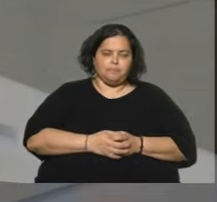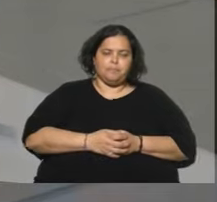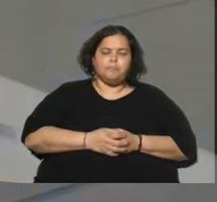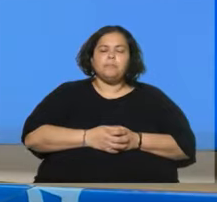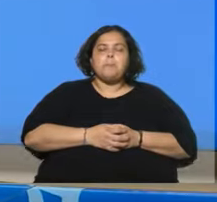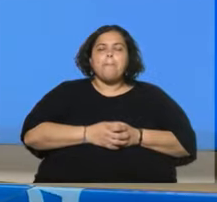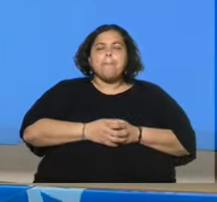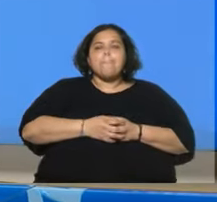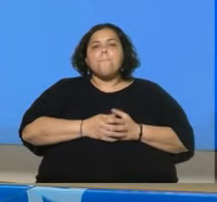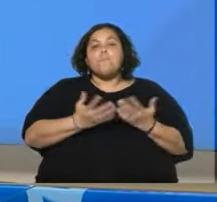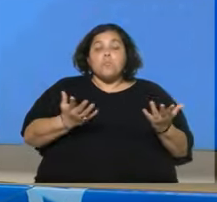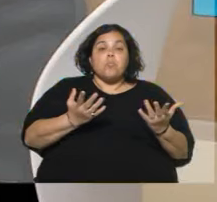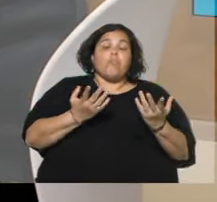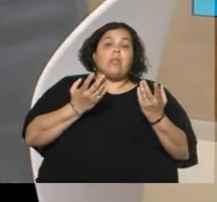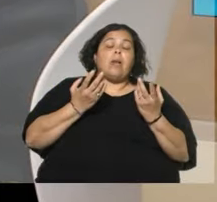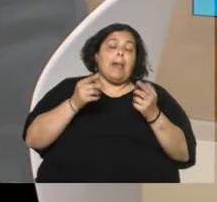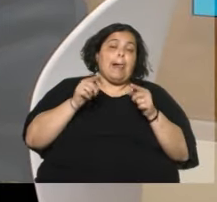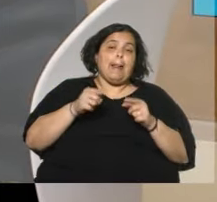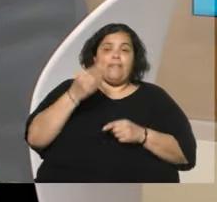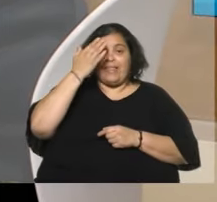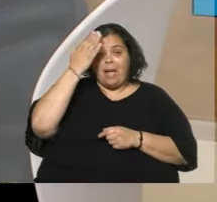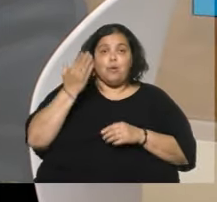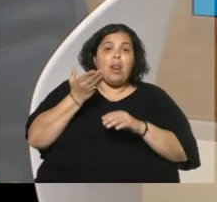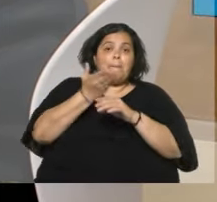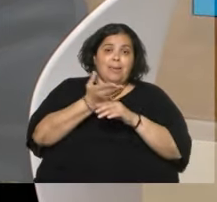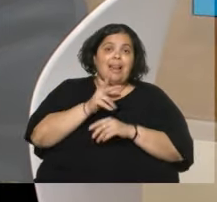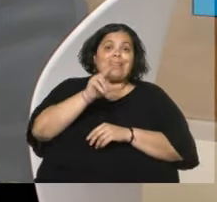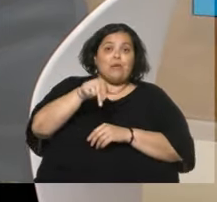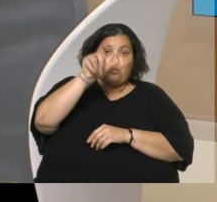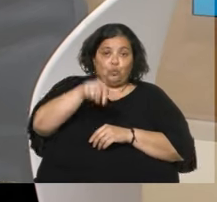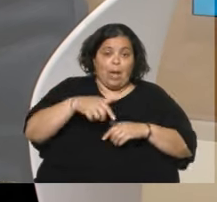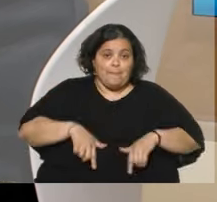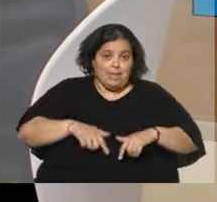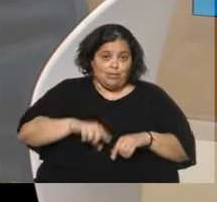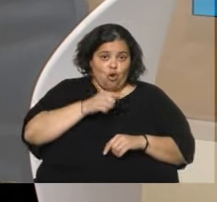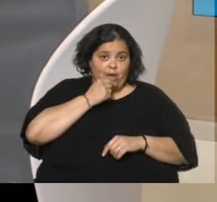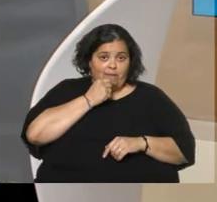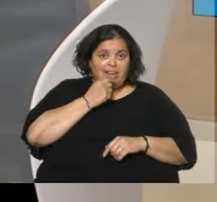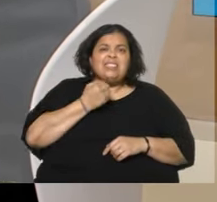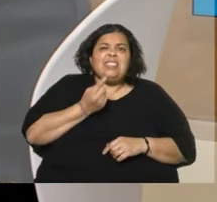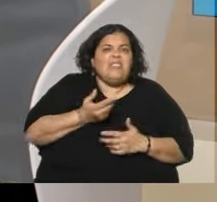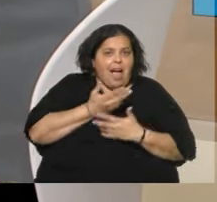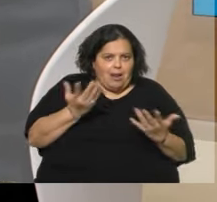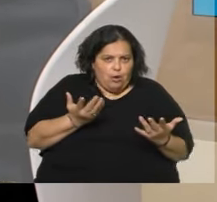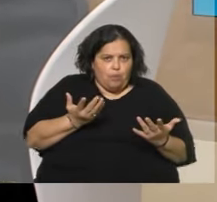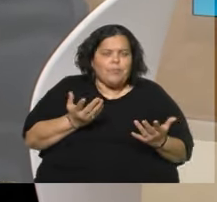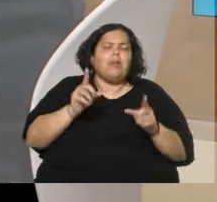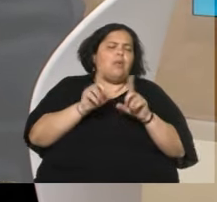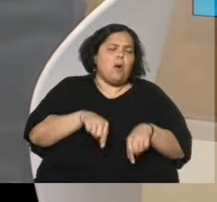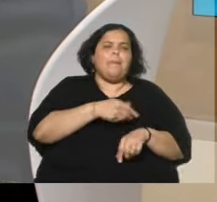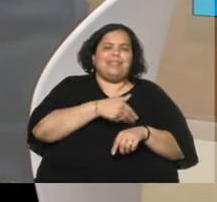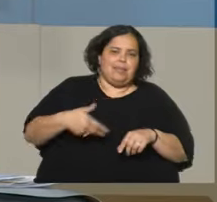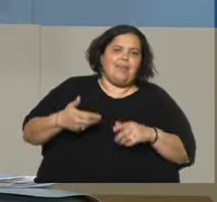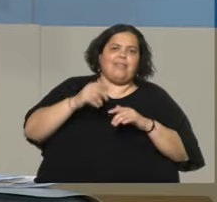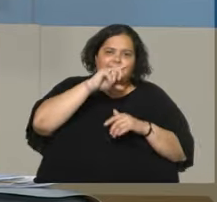Le decía, el Frente Amplio está pidiendo la renuncia del ministro Geber. ¿Sirve para algo si llega a renunciar? El presidente ya lo respaldó, de todas formas, pero le